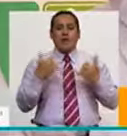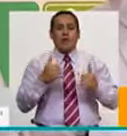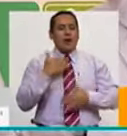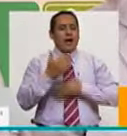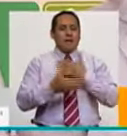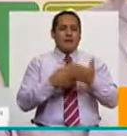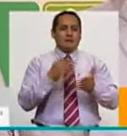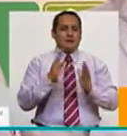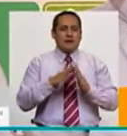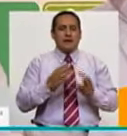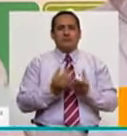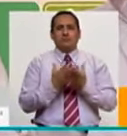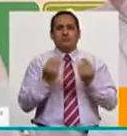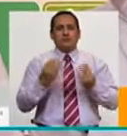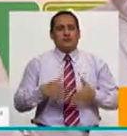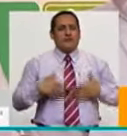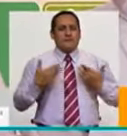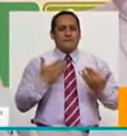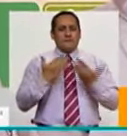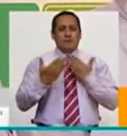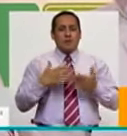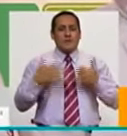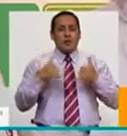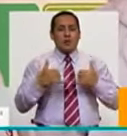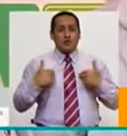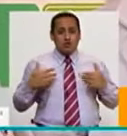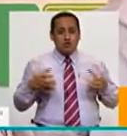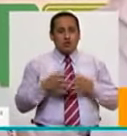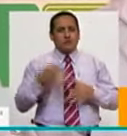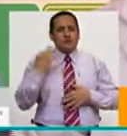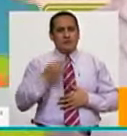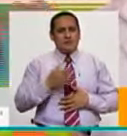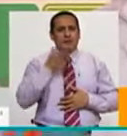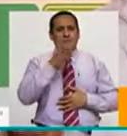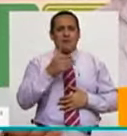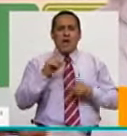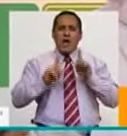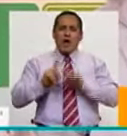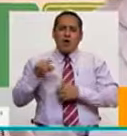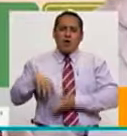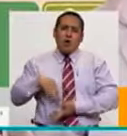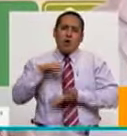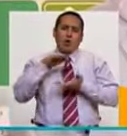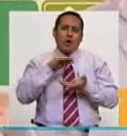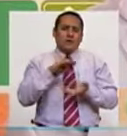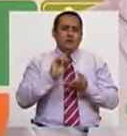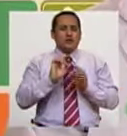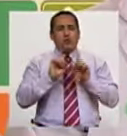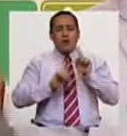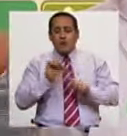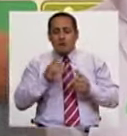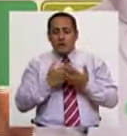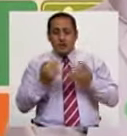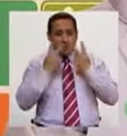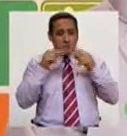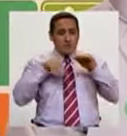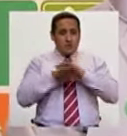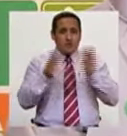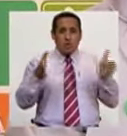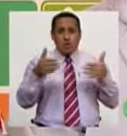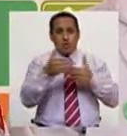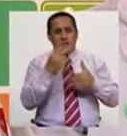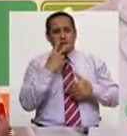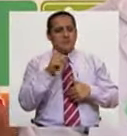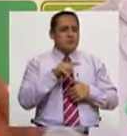se desarrolla. En realidad, hay miles de posibilidades de juego en todo momento. Y nosotros siempre llevamos algún juguetito o algunas cositas que encontramos en sus